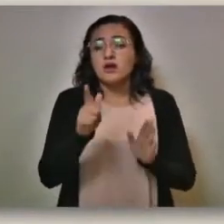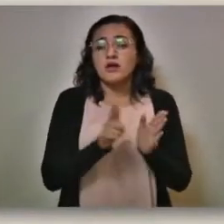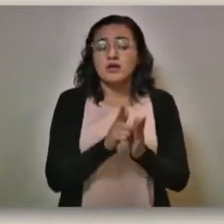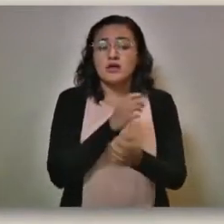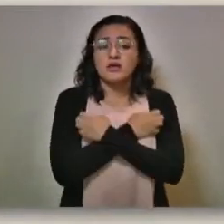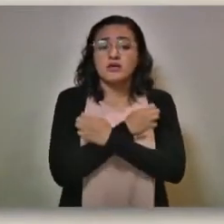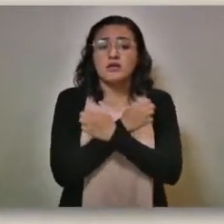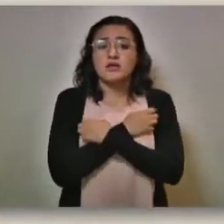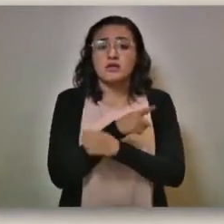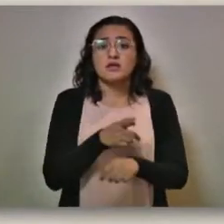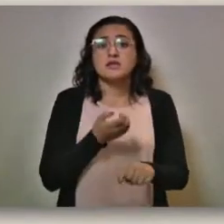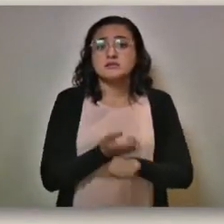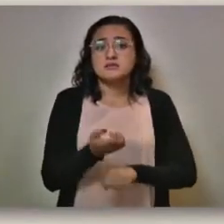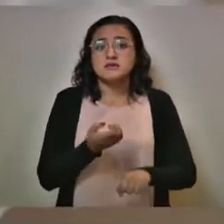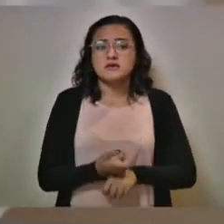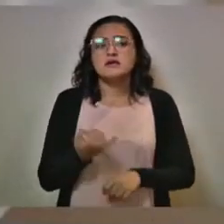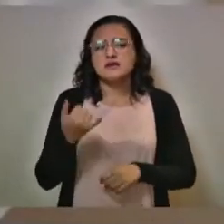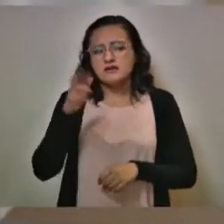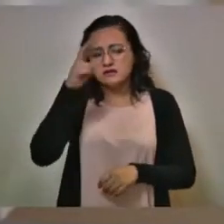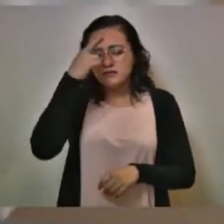La marcha de AMLO,